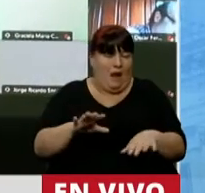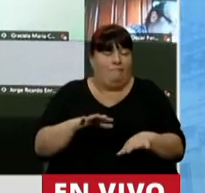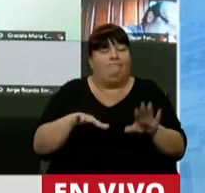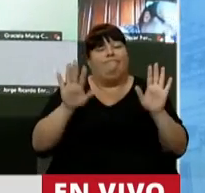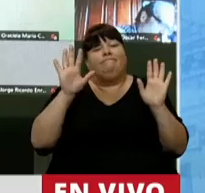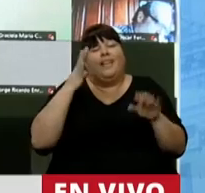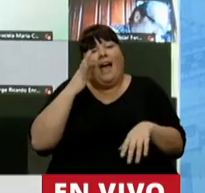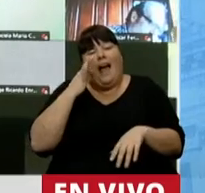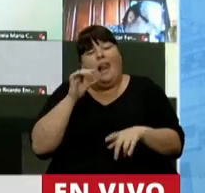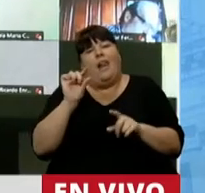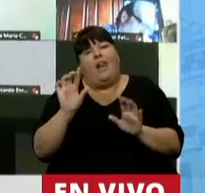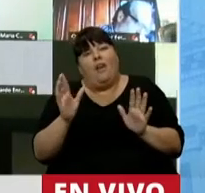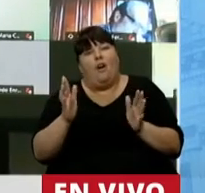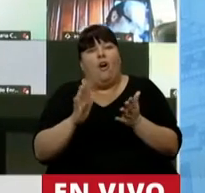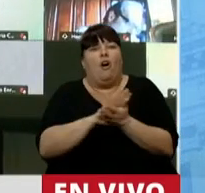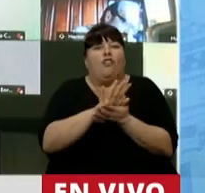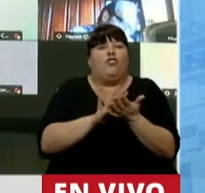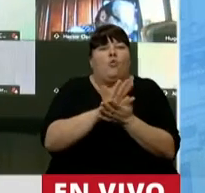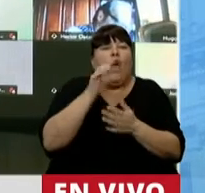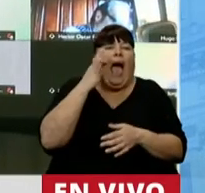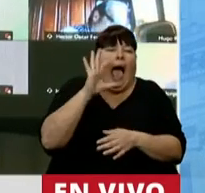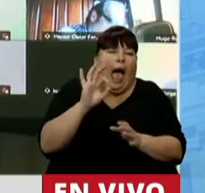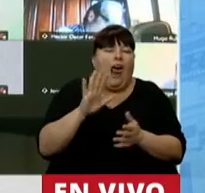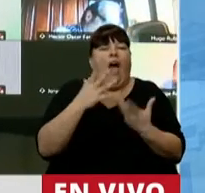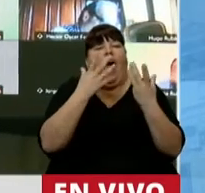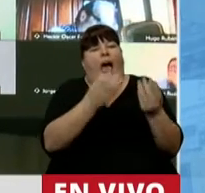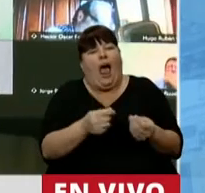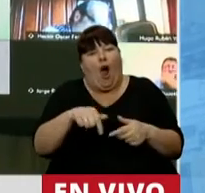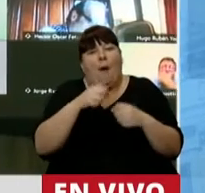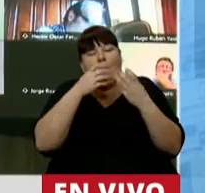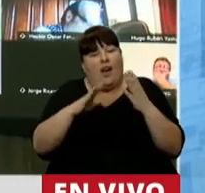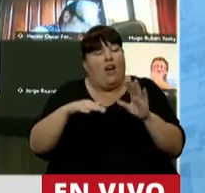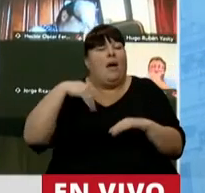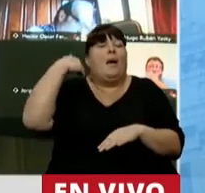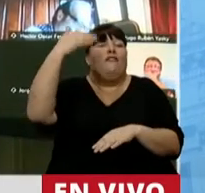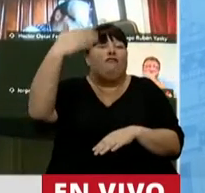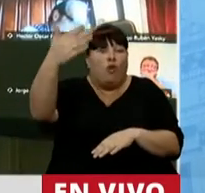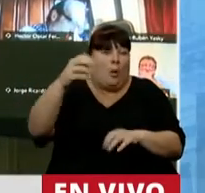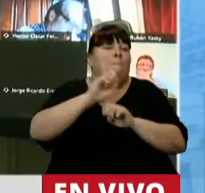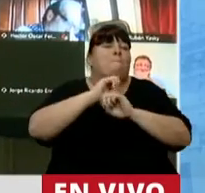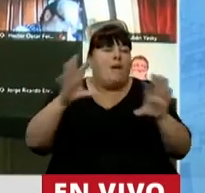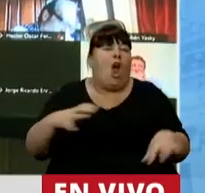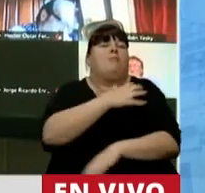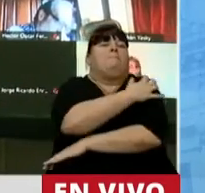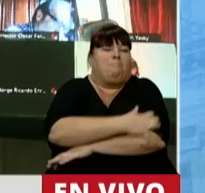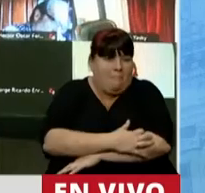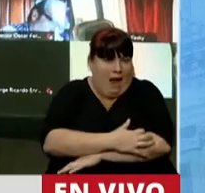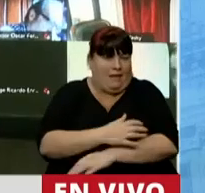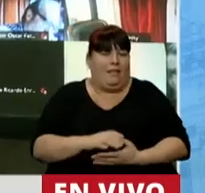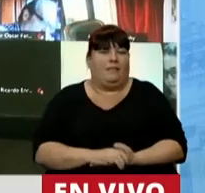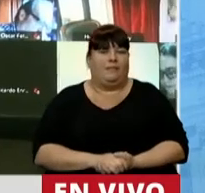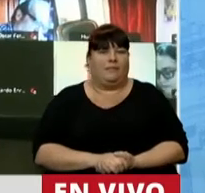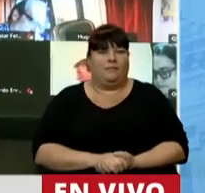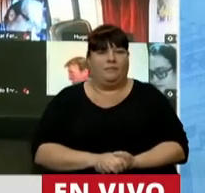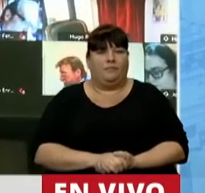será un poco de pan, casi un mendrugo para hoy y más hambre y pobreza para mañana.